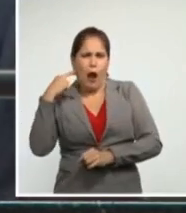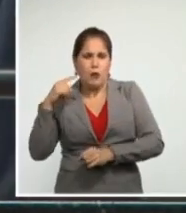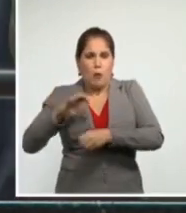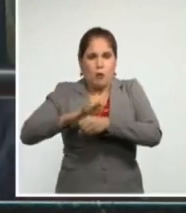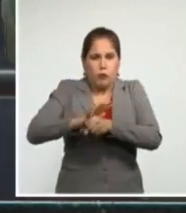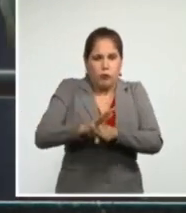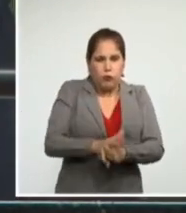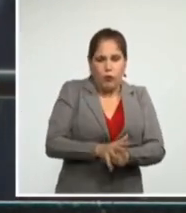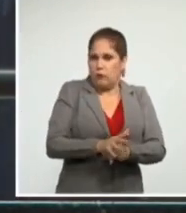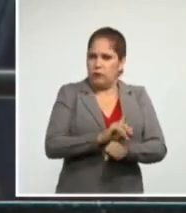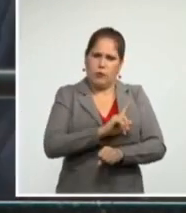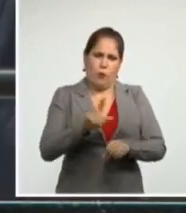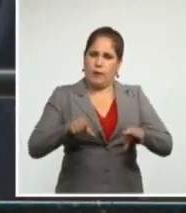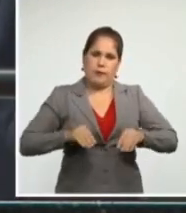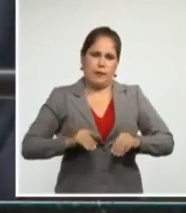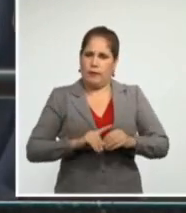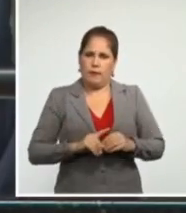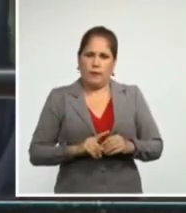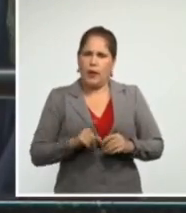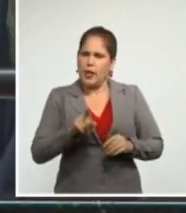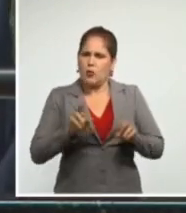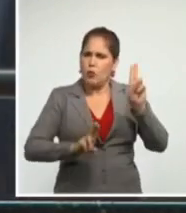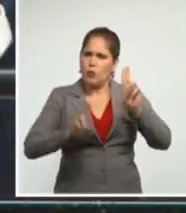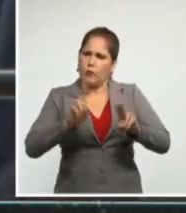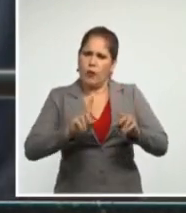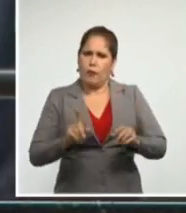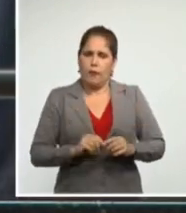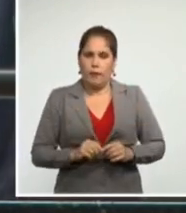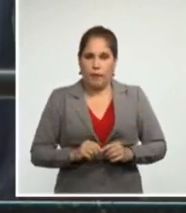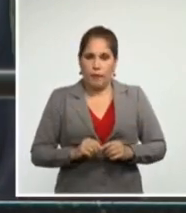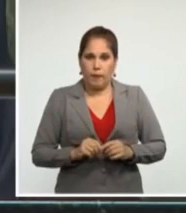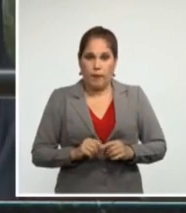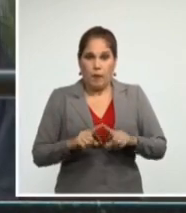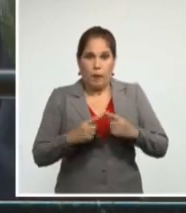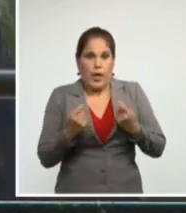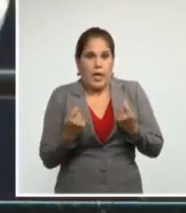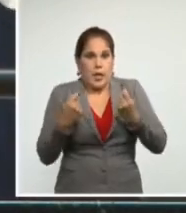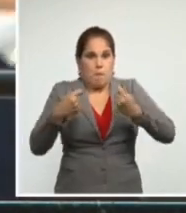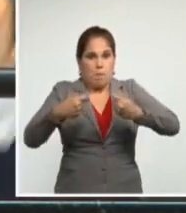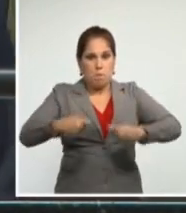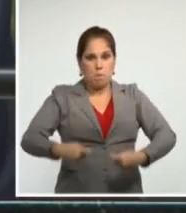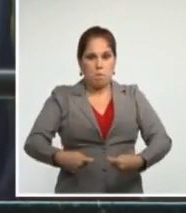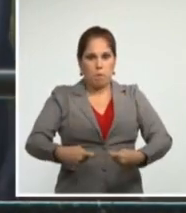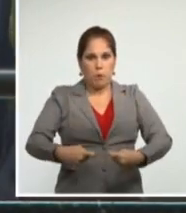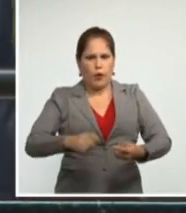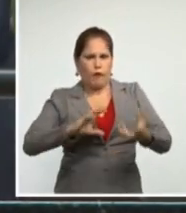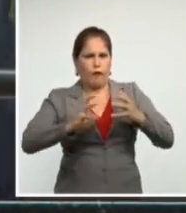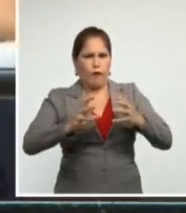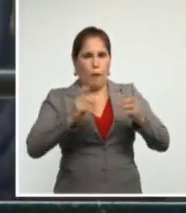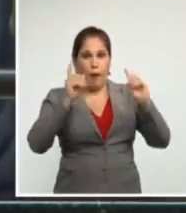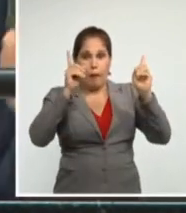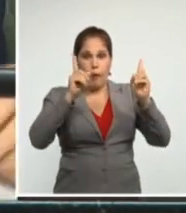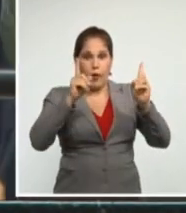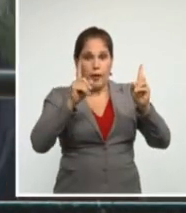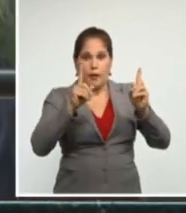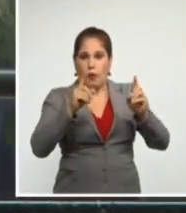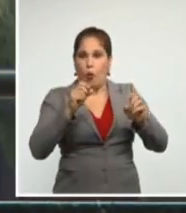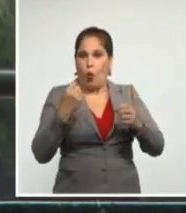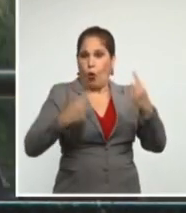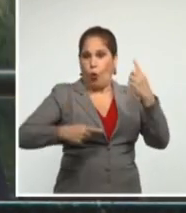guerra económica incesante en aras de imponerle un sistema político ajeno